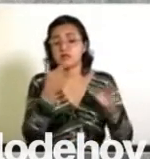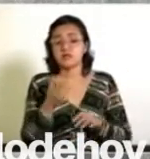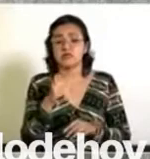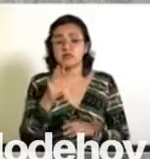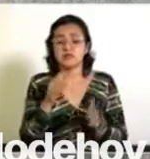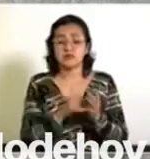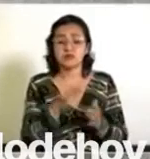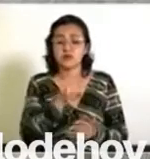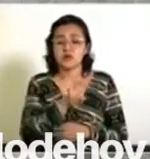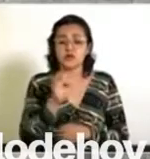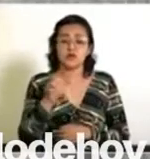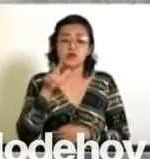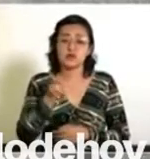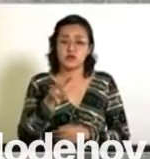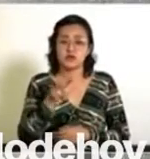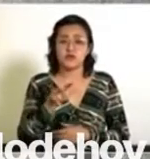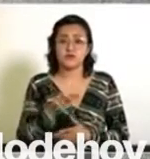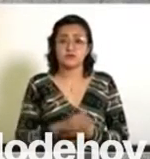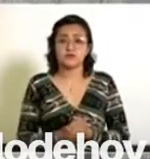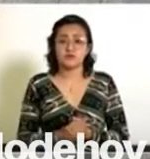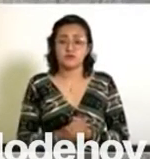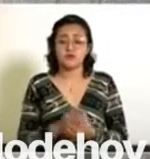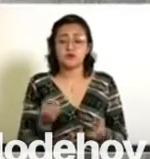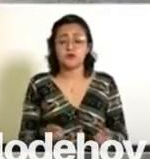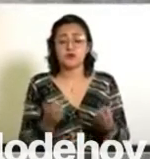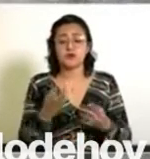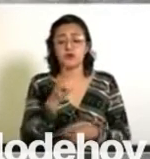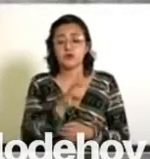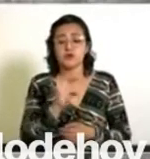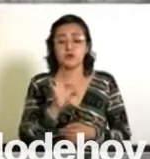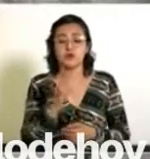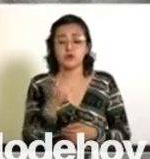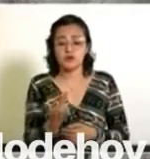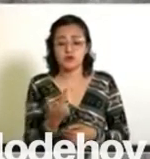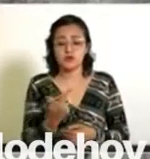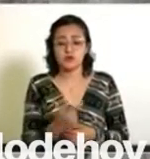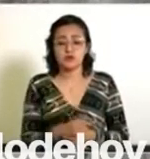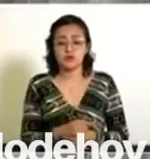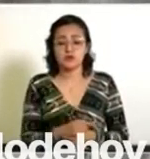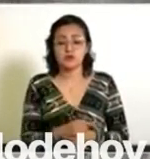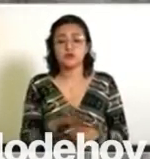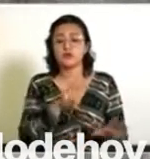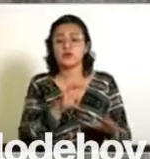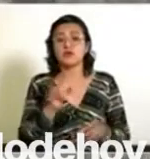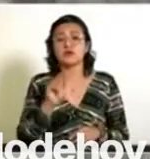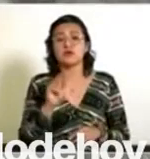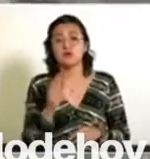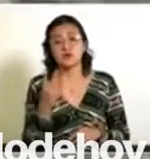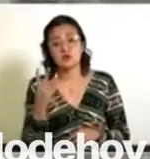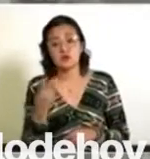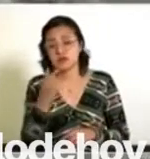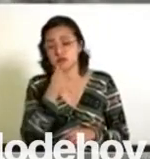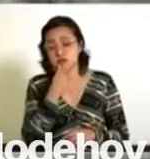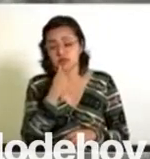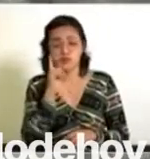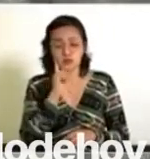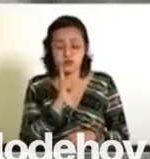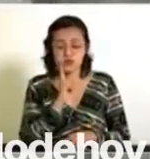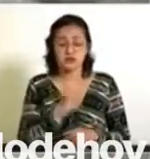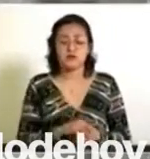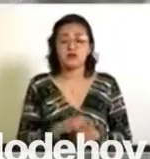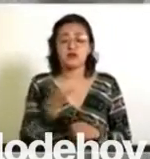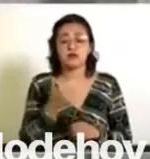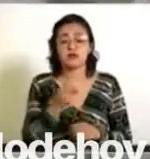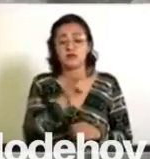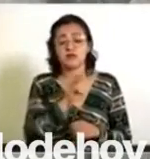mil cuatrocientos dieciocho, de los cuales trescientos cuarenta y siete novecientos ochenta y cuatro son de niña y trescientos cincuenta y